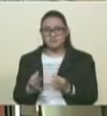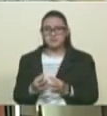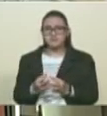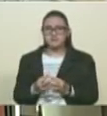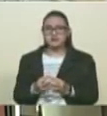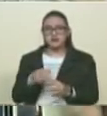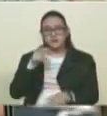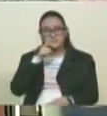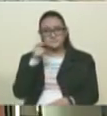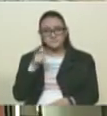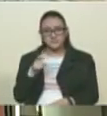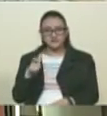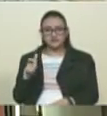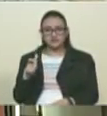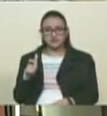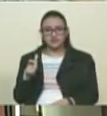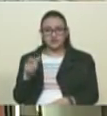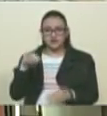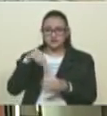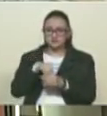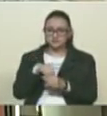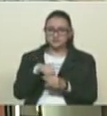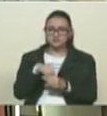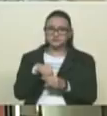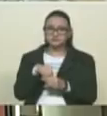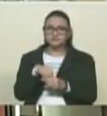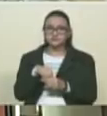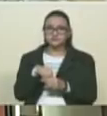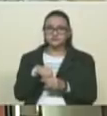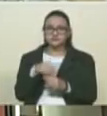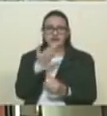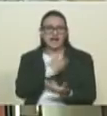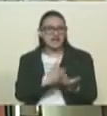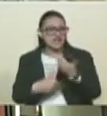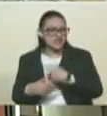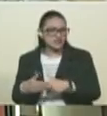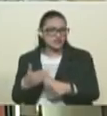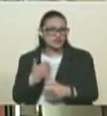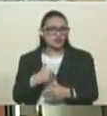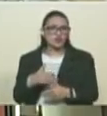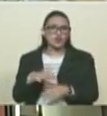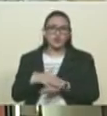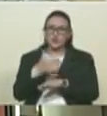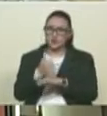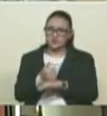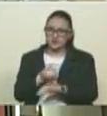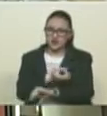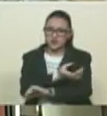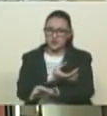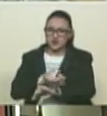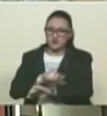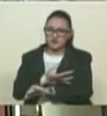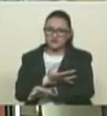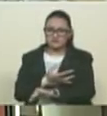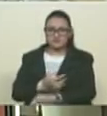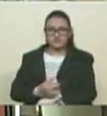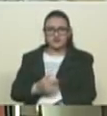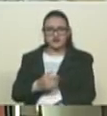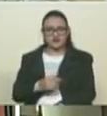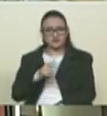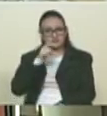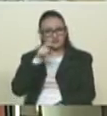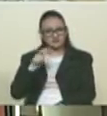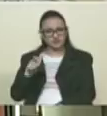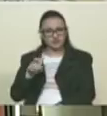personas, cuyos miembros de esas familias resultaron heridos por la acción de la violencia criminal. Nos